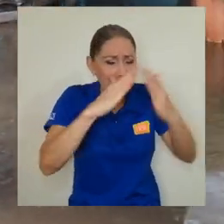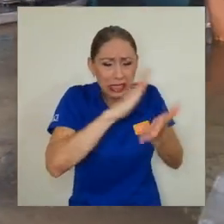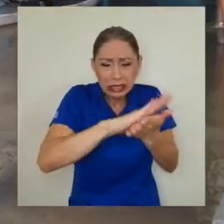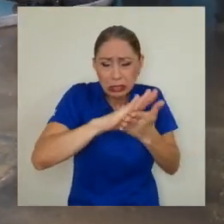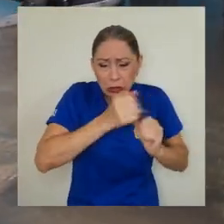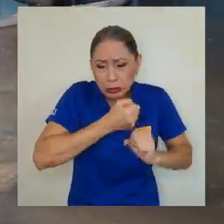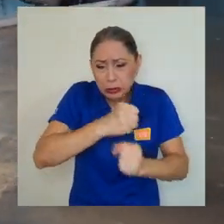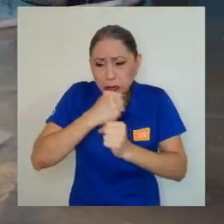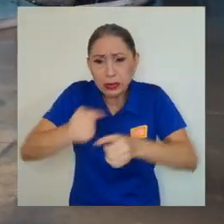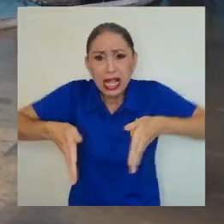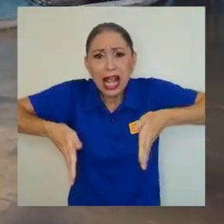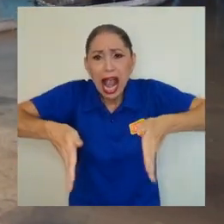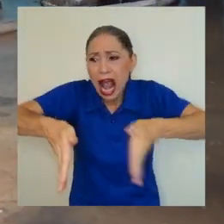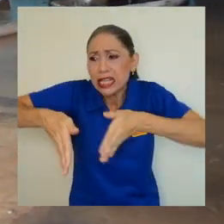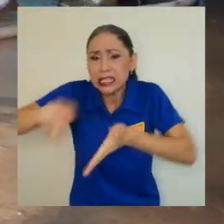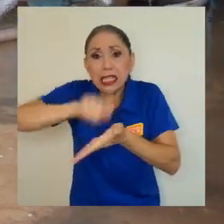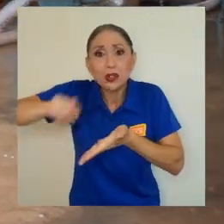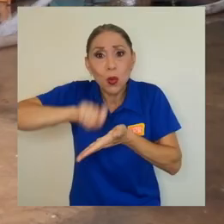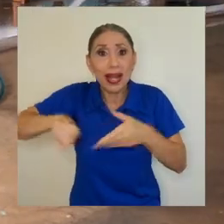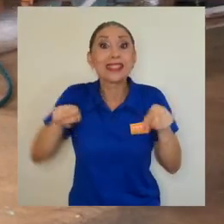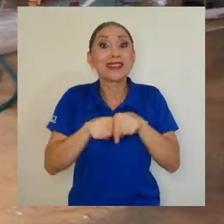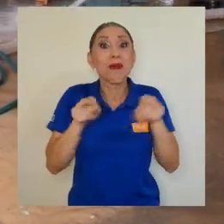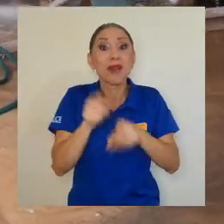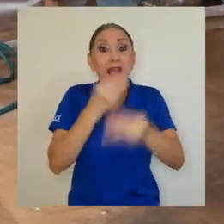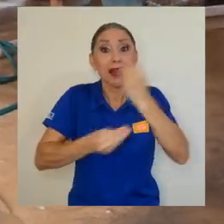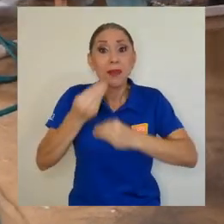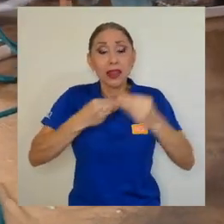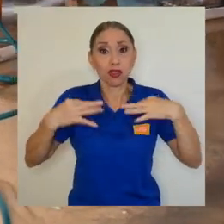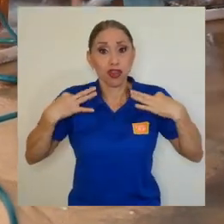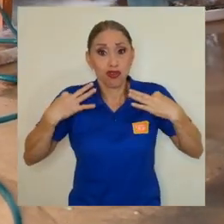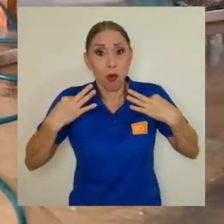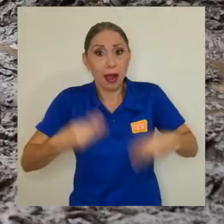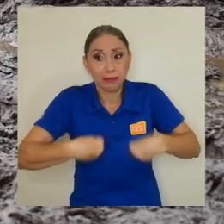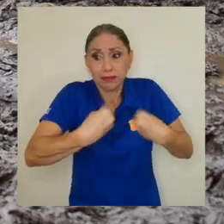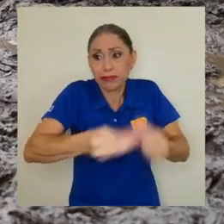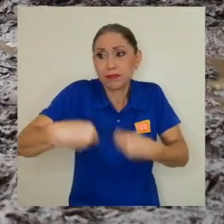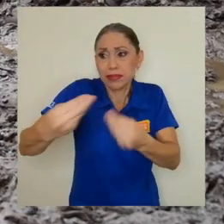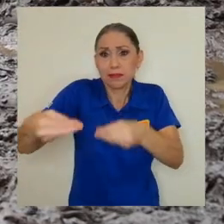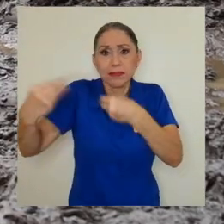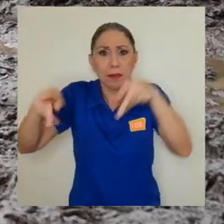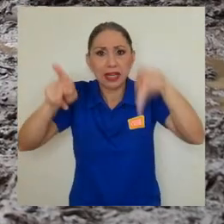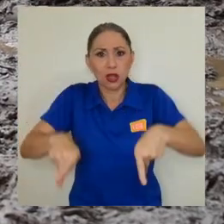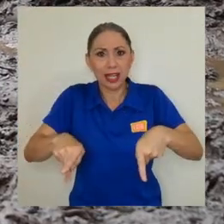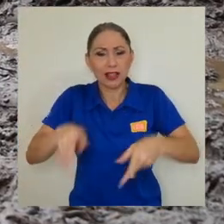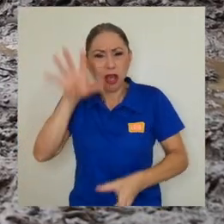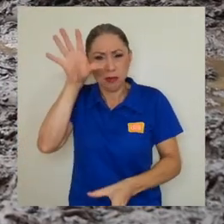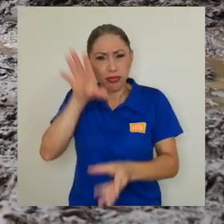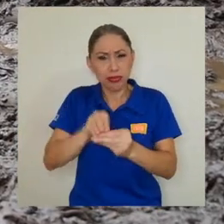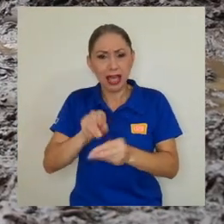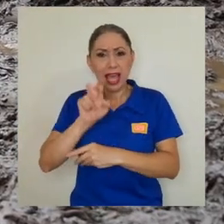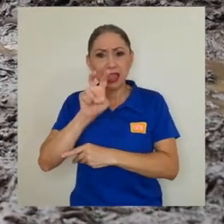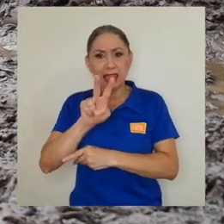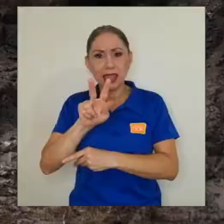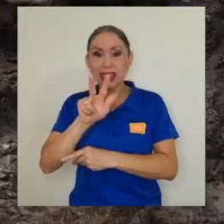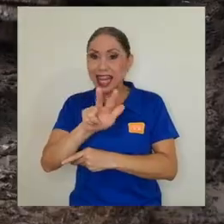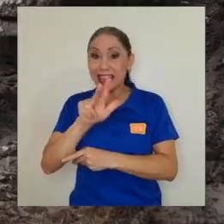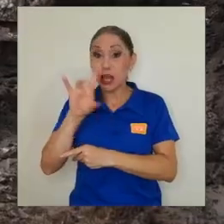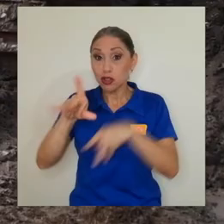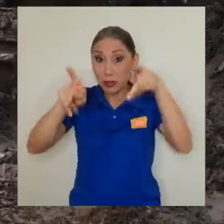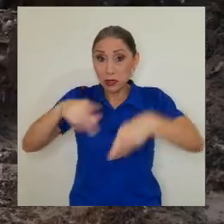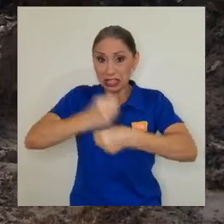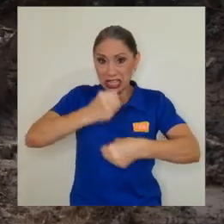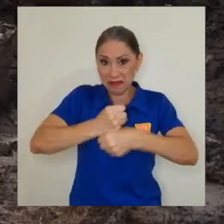escuelas y repartición de alimentos y ropa a las personas afectadas. En total, 38 funcionarios universitarios,